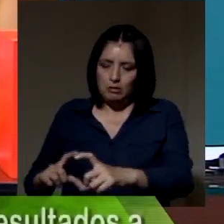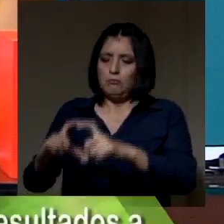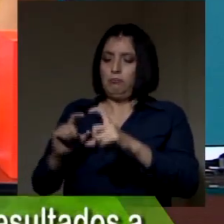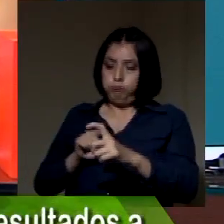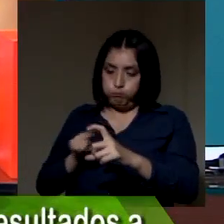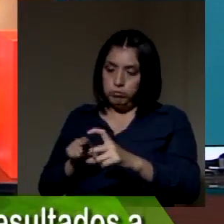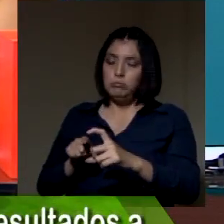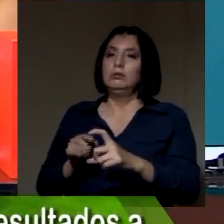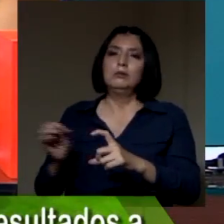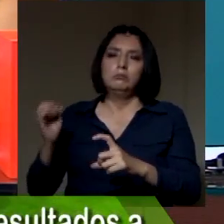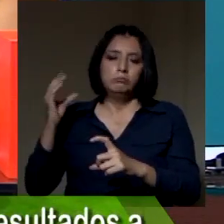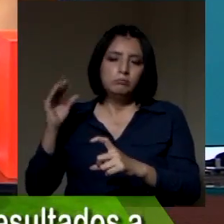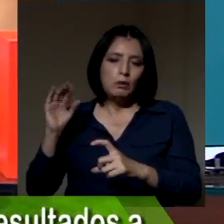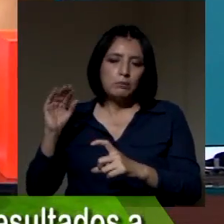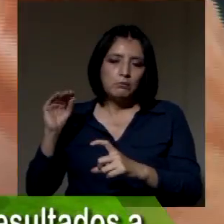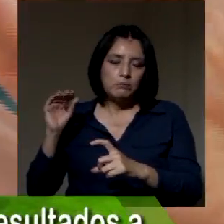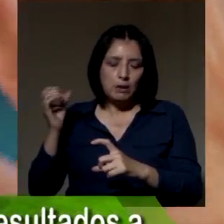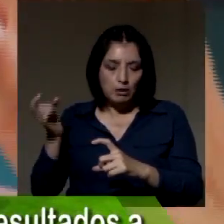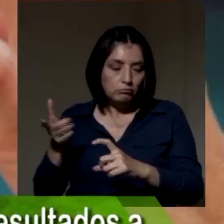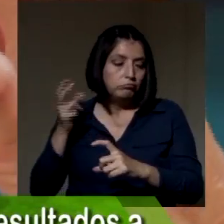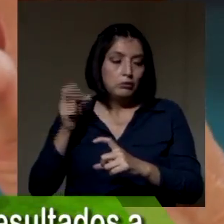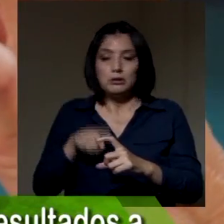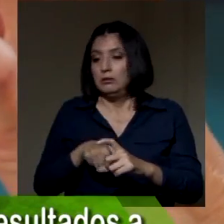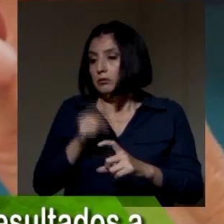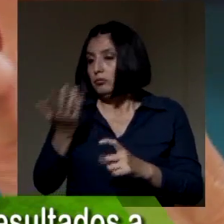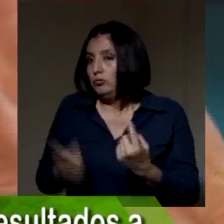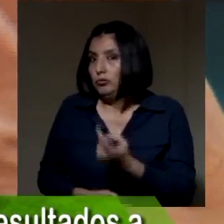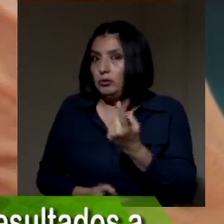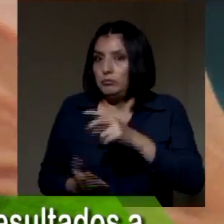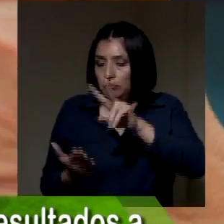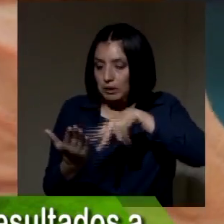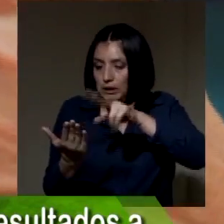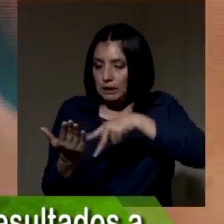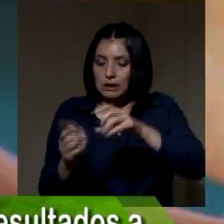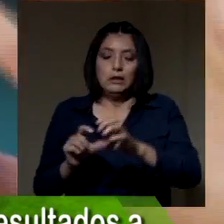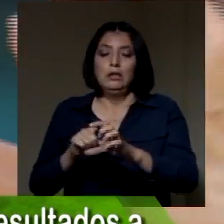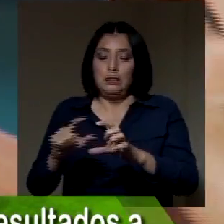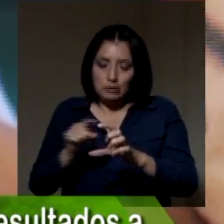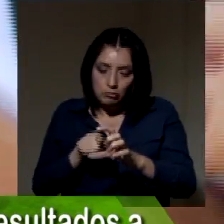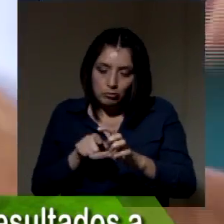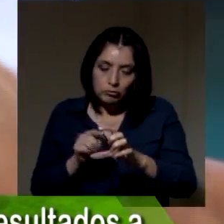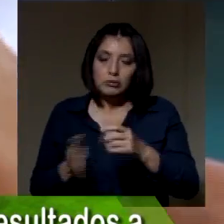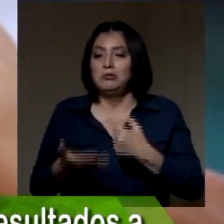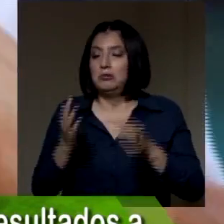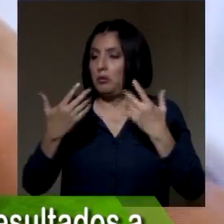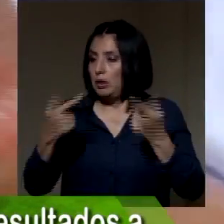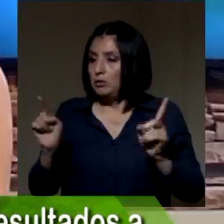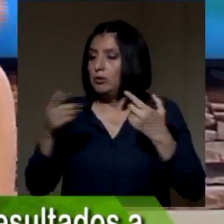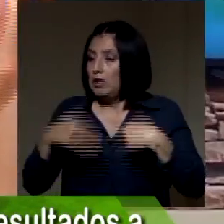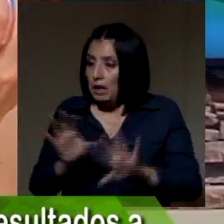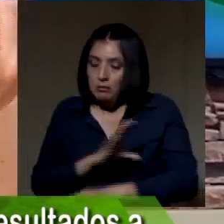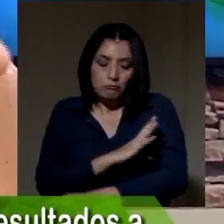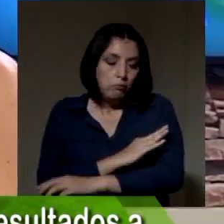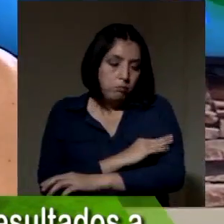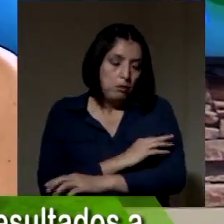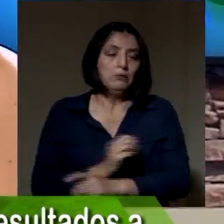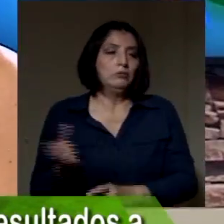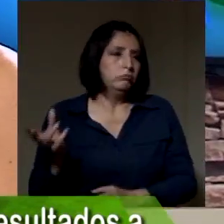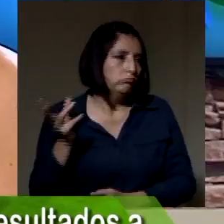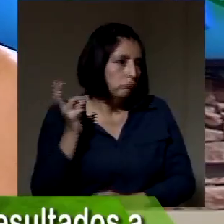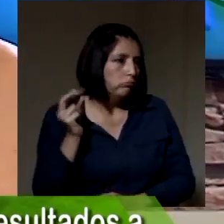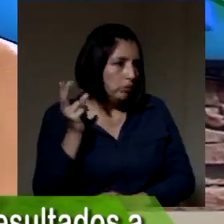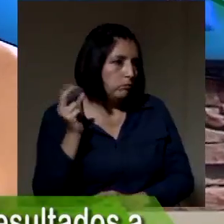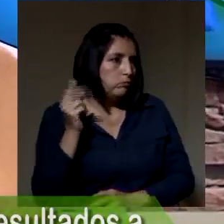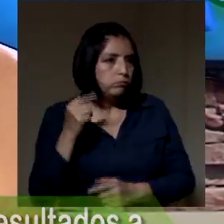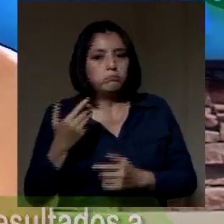a decir a través del parlante. De un parlante. No necesariamente tenemos que leerlo, sino vamos a terminar de hacernos la medición e inmediatamente lo vamos a